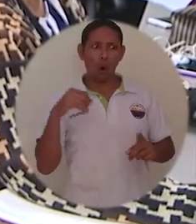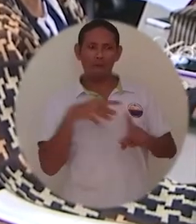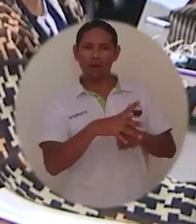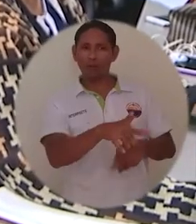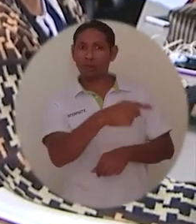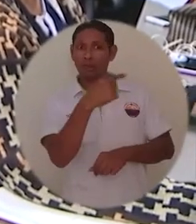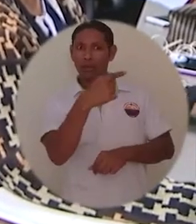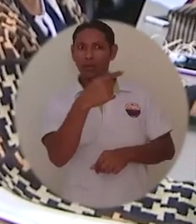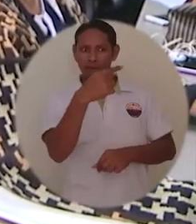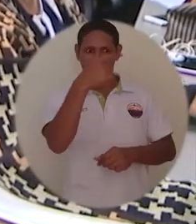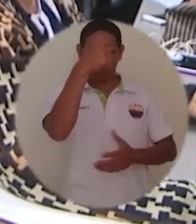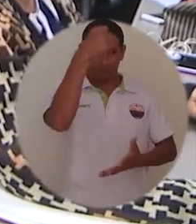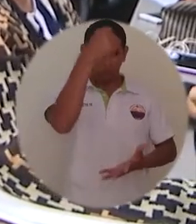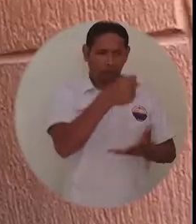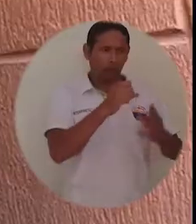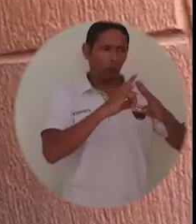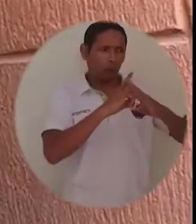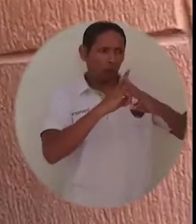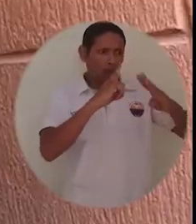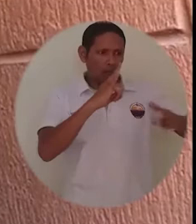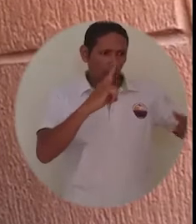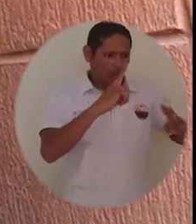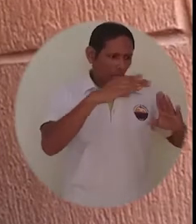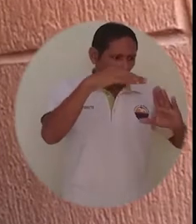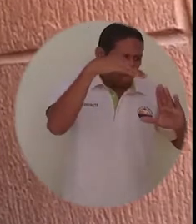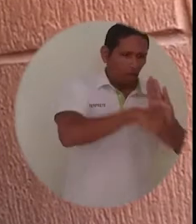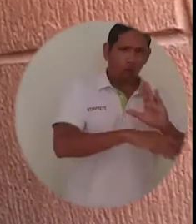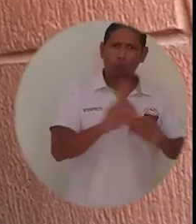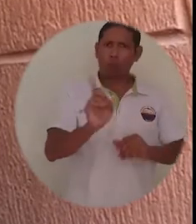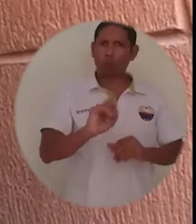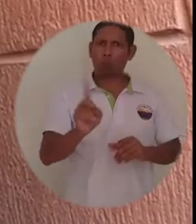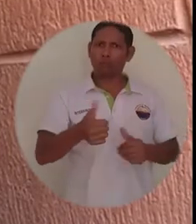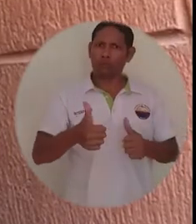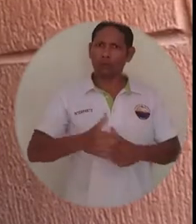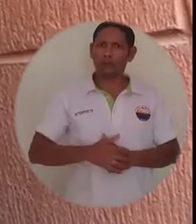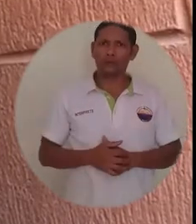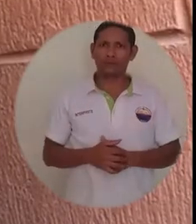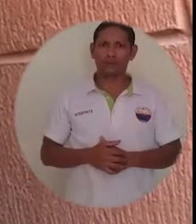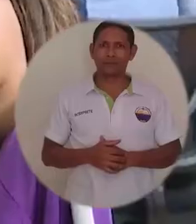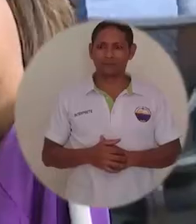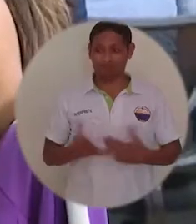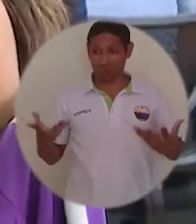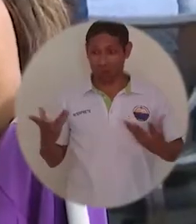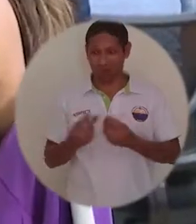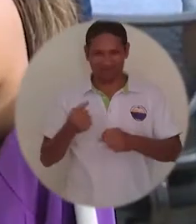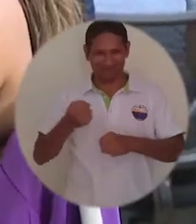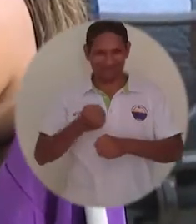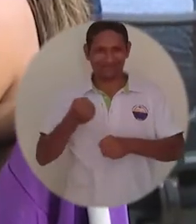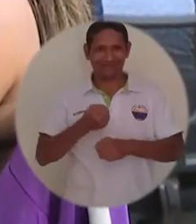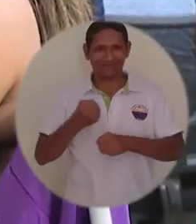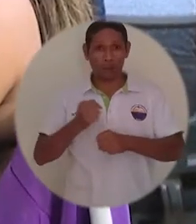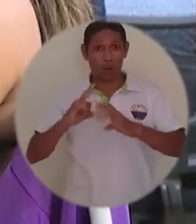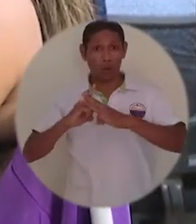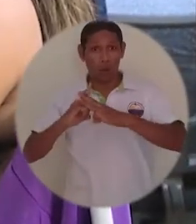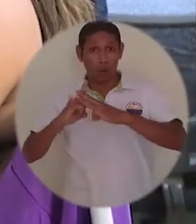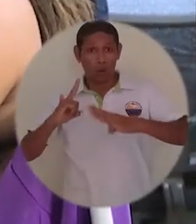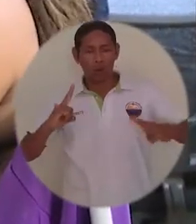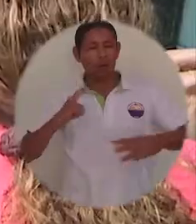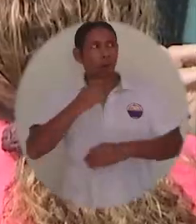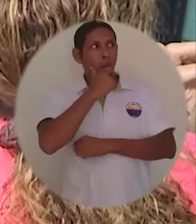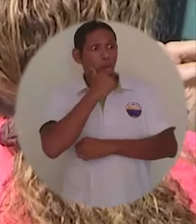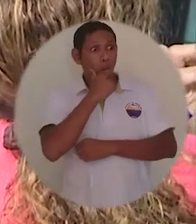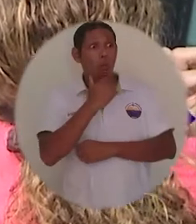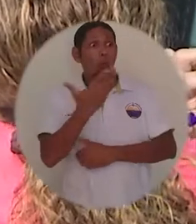ni tendría unos efectos negativos sobre los recursos para los proyectos de inversión institucional. De forma unánime, los servidores